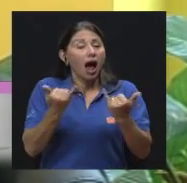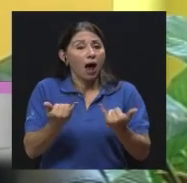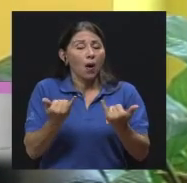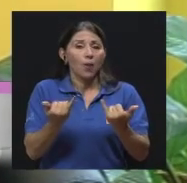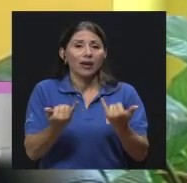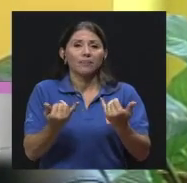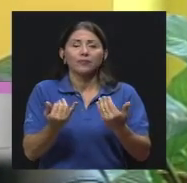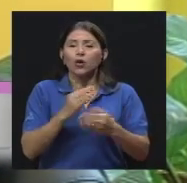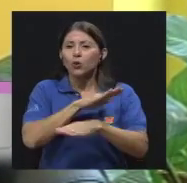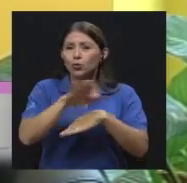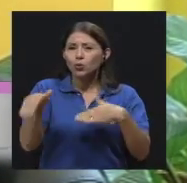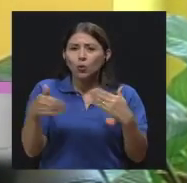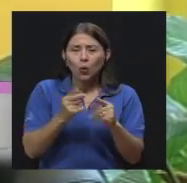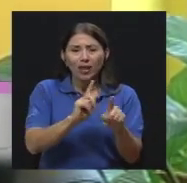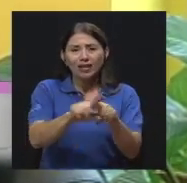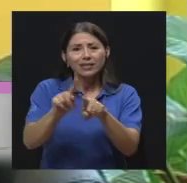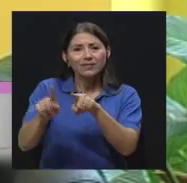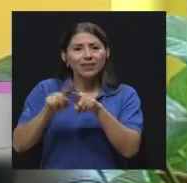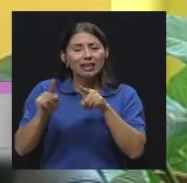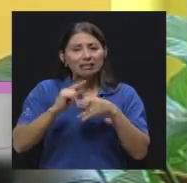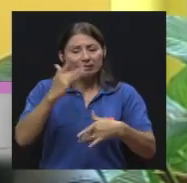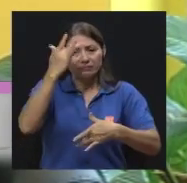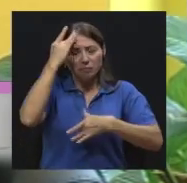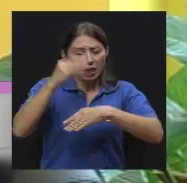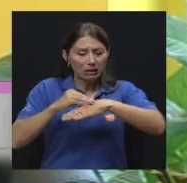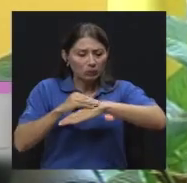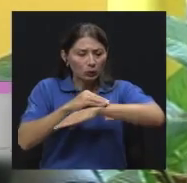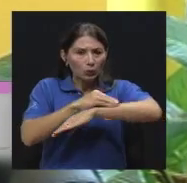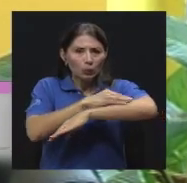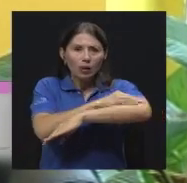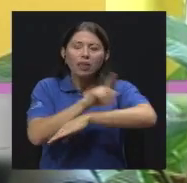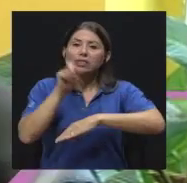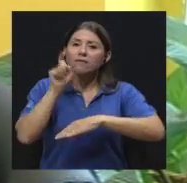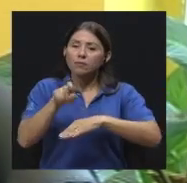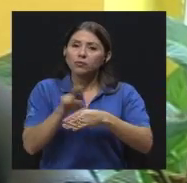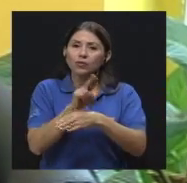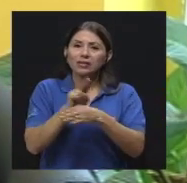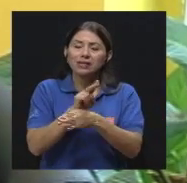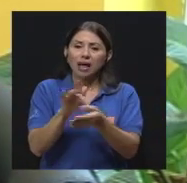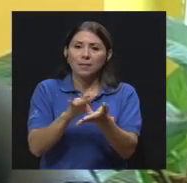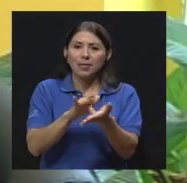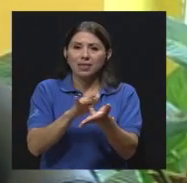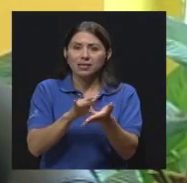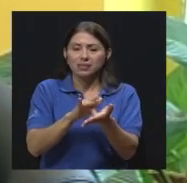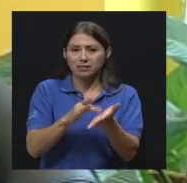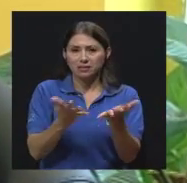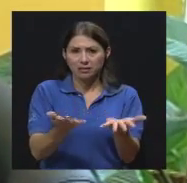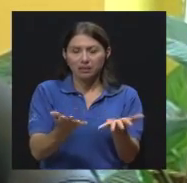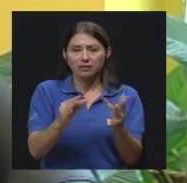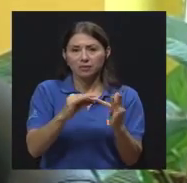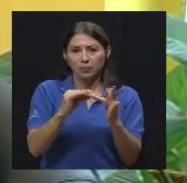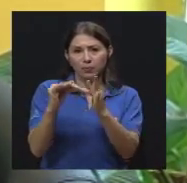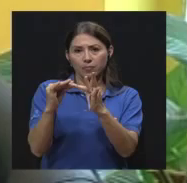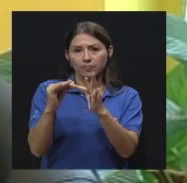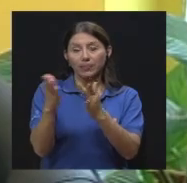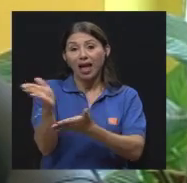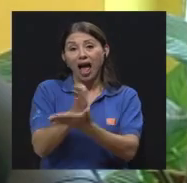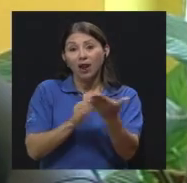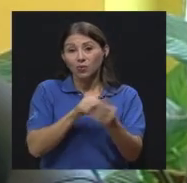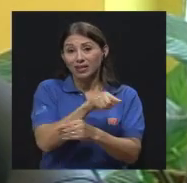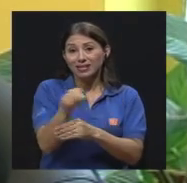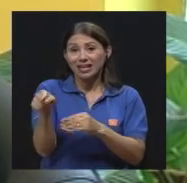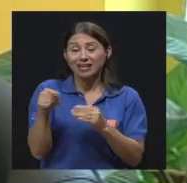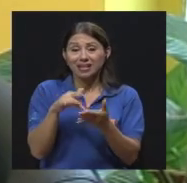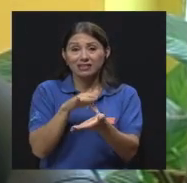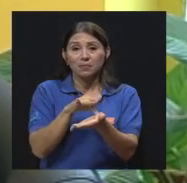dermatofitosis que llamamos nosotros las tenemos que tratar con medicinas sistémicas. Algunas se dan por